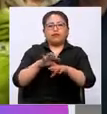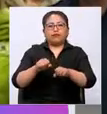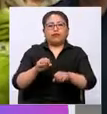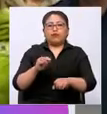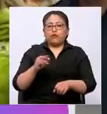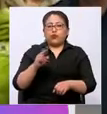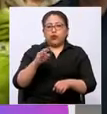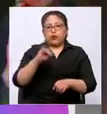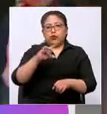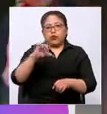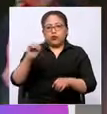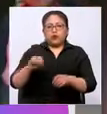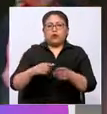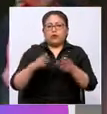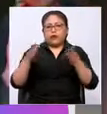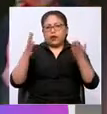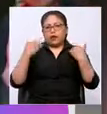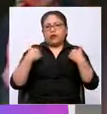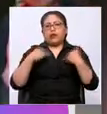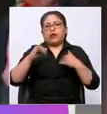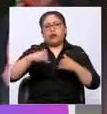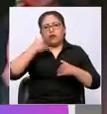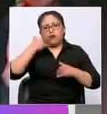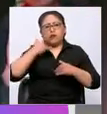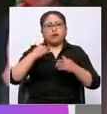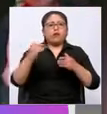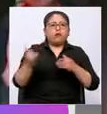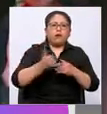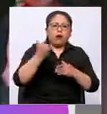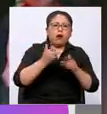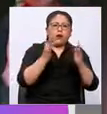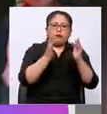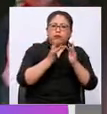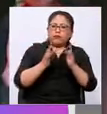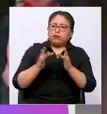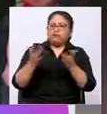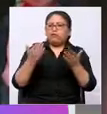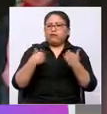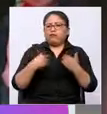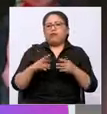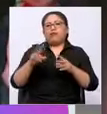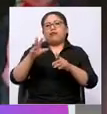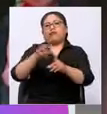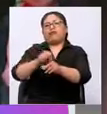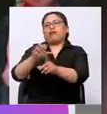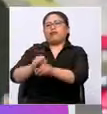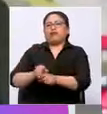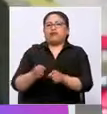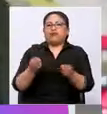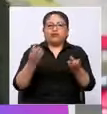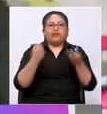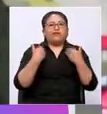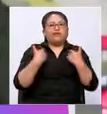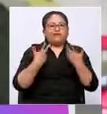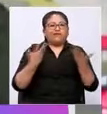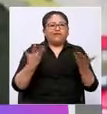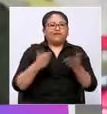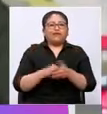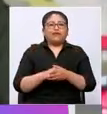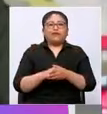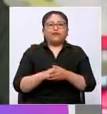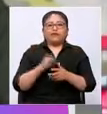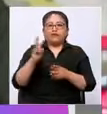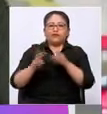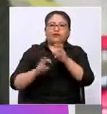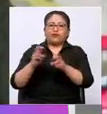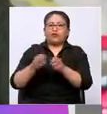investigación, escuchas telefónicas, en fin, pinchazos que les han permitido tal vez con mayor facilidad como no ocurre en